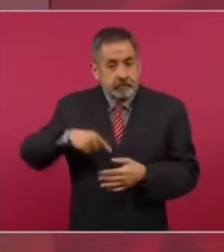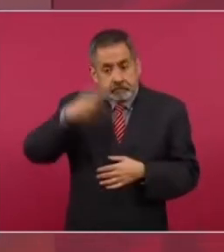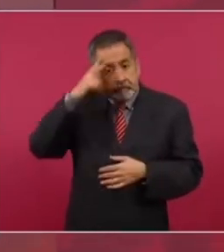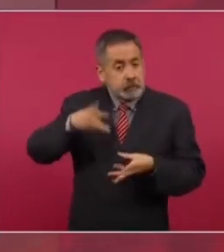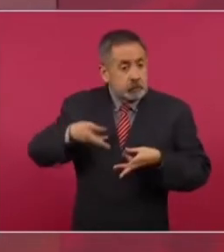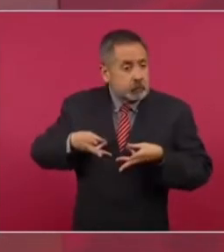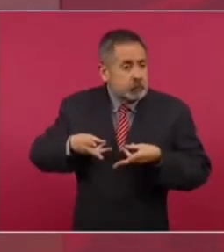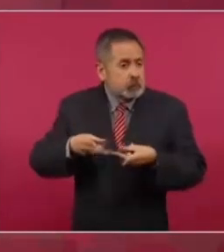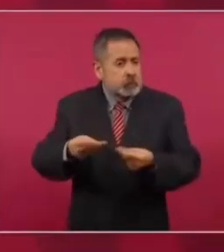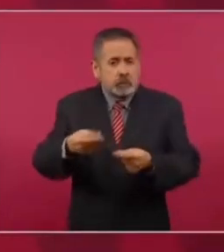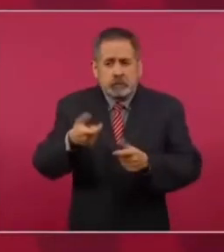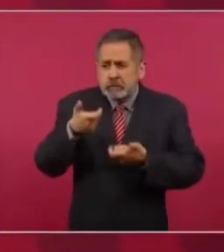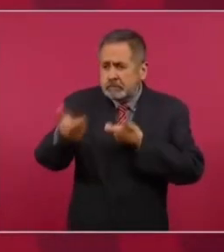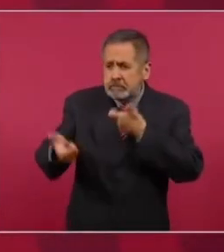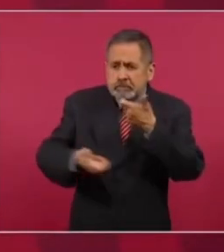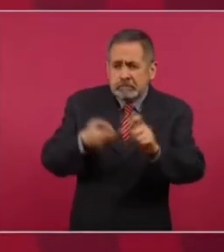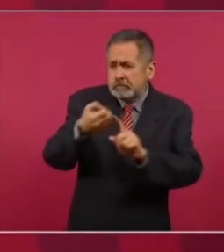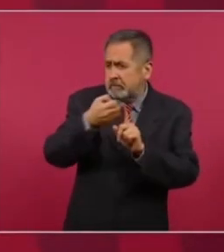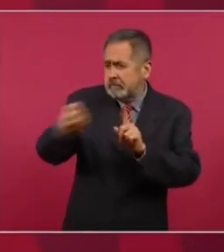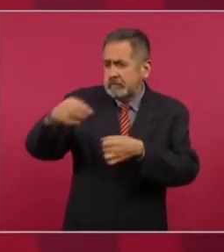en organizar elecciones